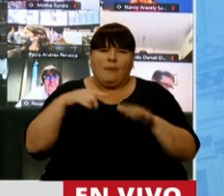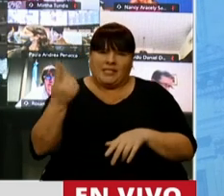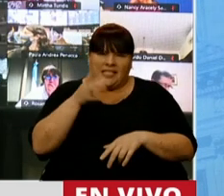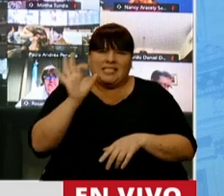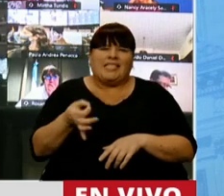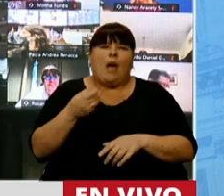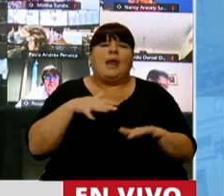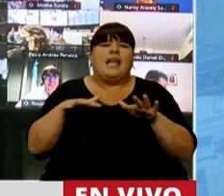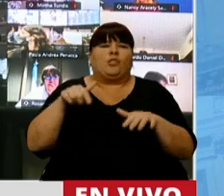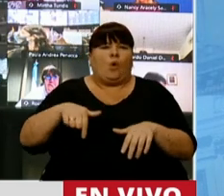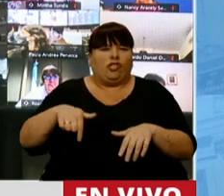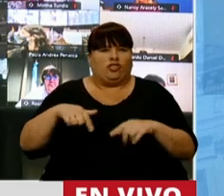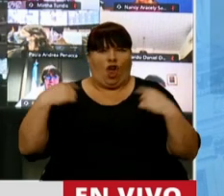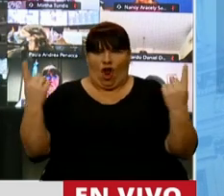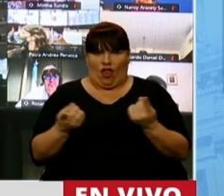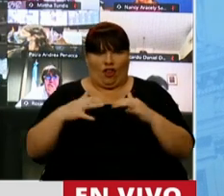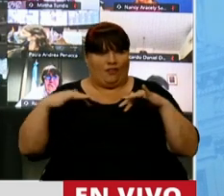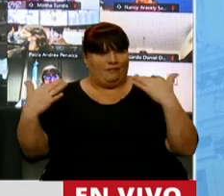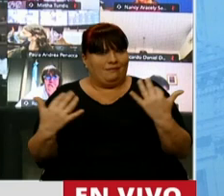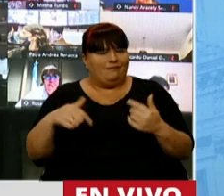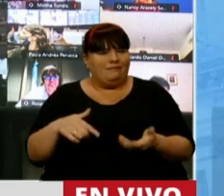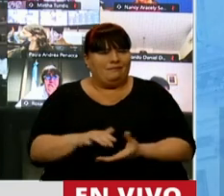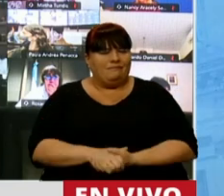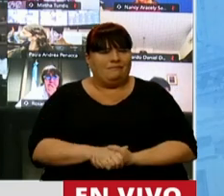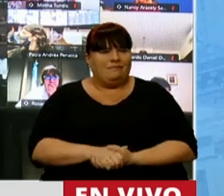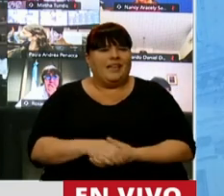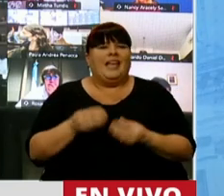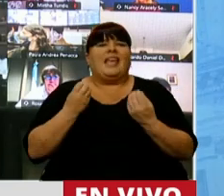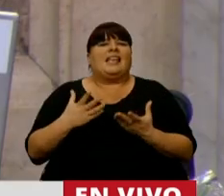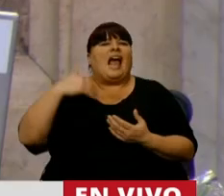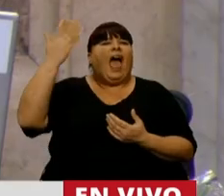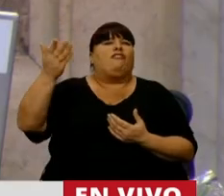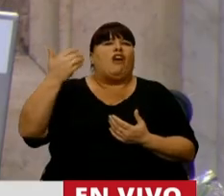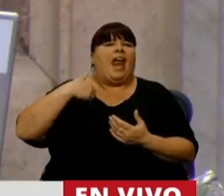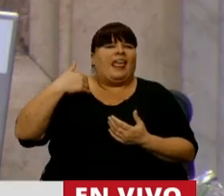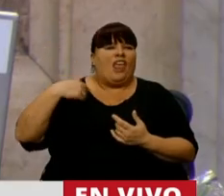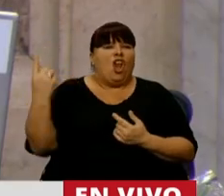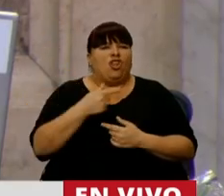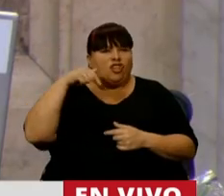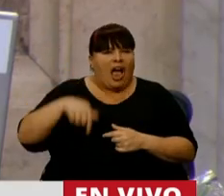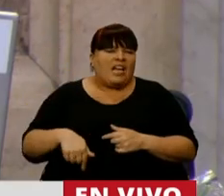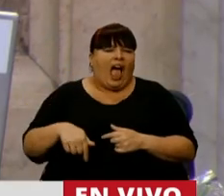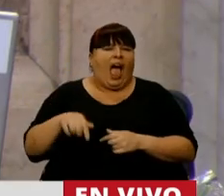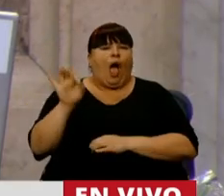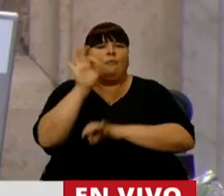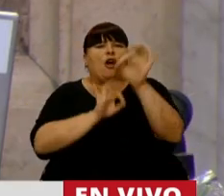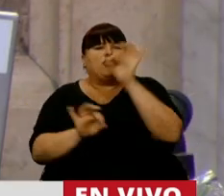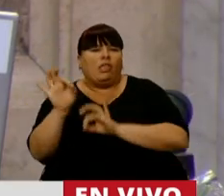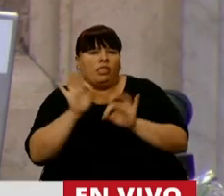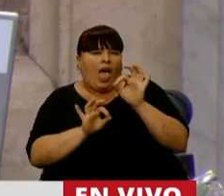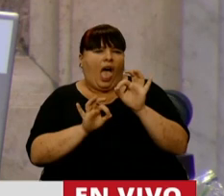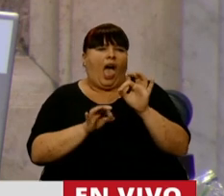noción del microclima que tenemos acá. Lo que está pasando afuera en la Argentina y nosotros estamos con índices,